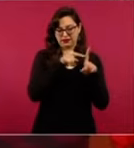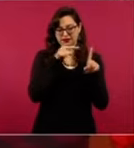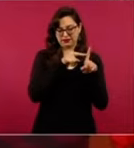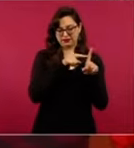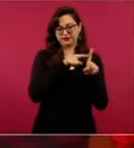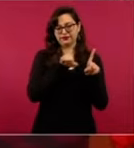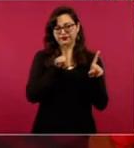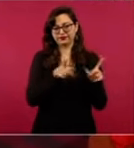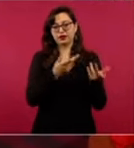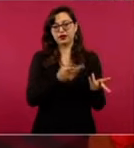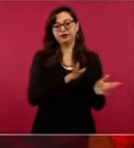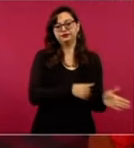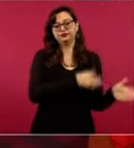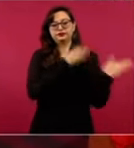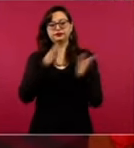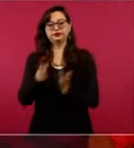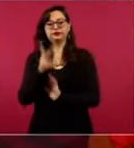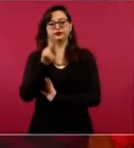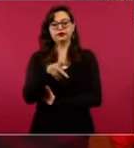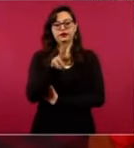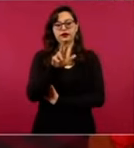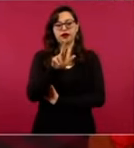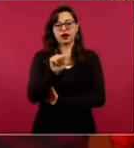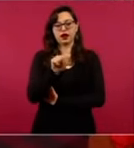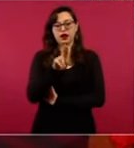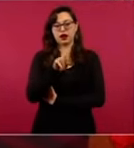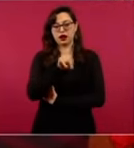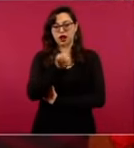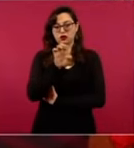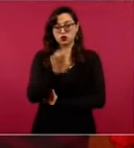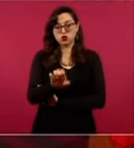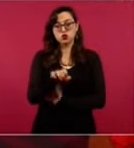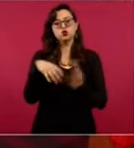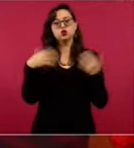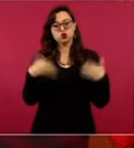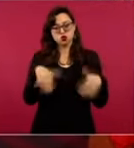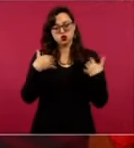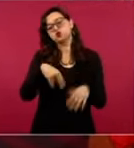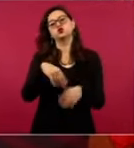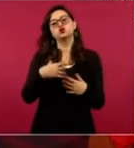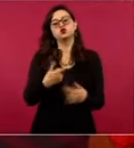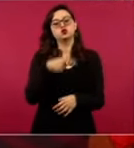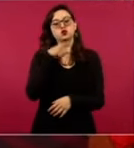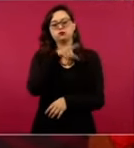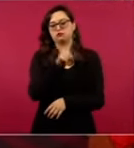conocidísimo, intelectual, orgánico,